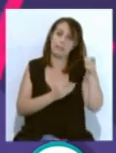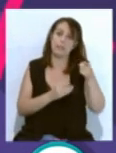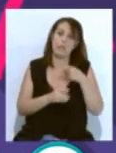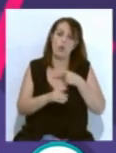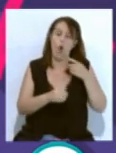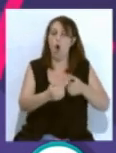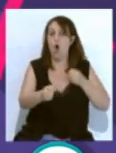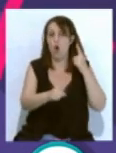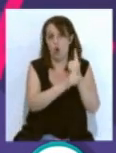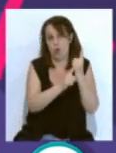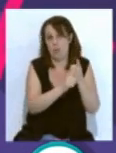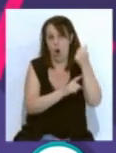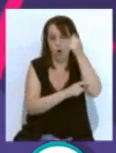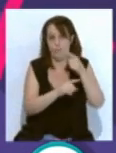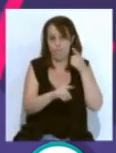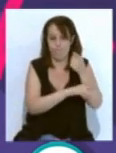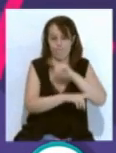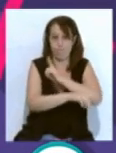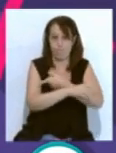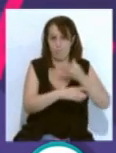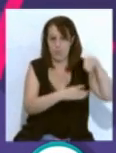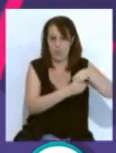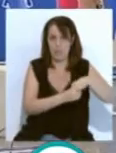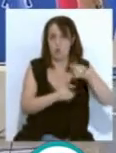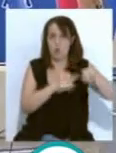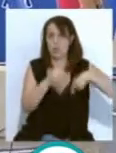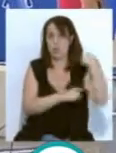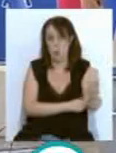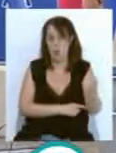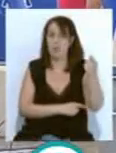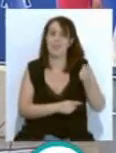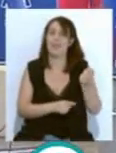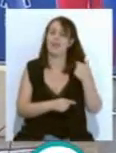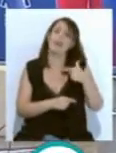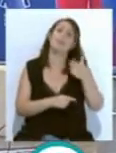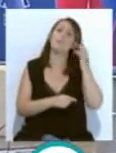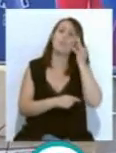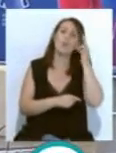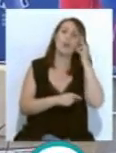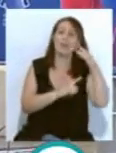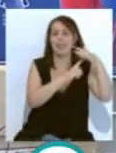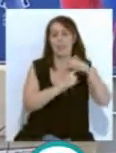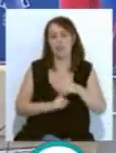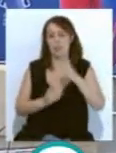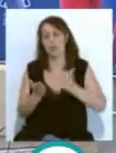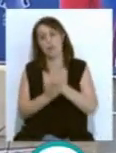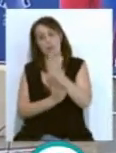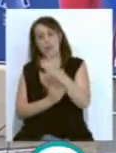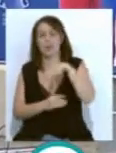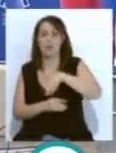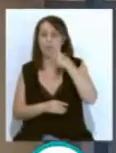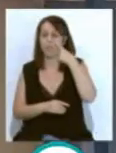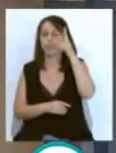micromachismos en el deporte que, entre otras consecuencias, invisibilizan la presencia y los logros de las mujeres y, por otra, el